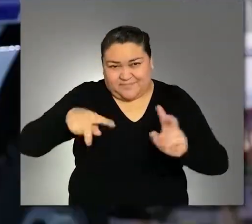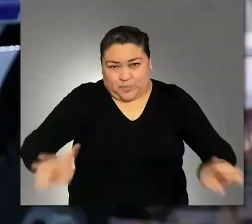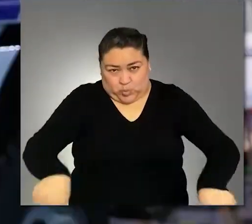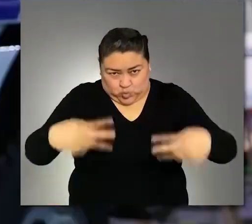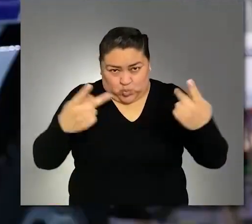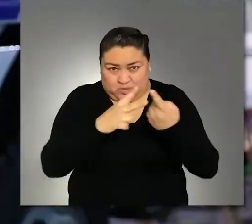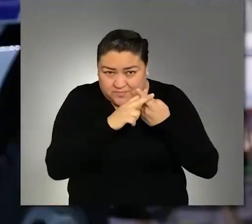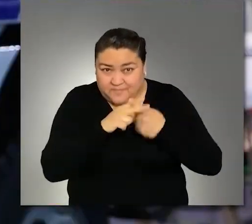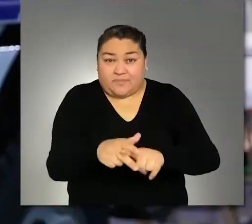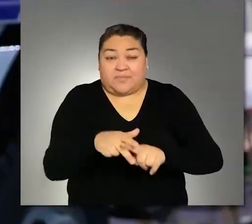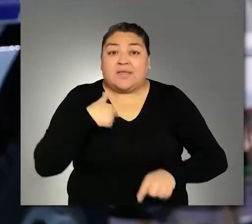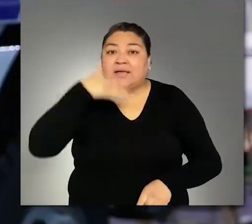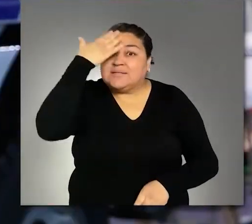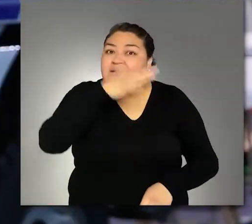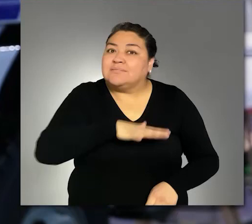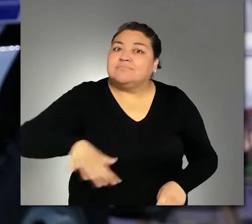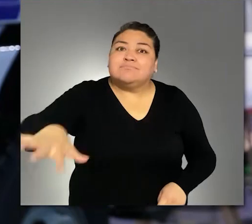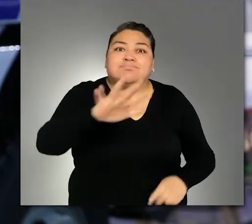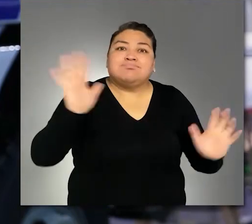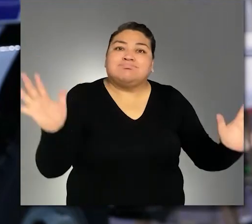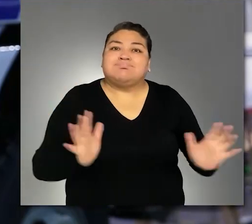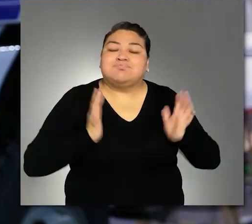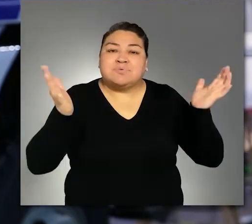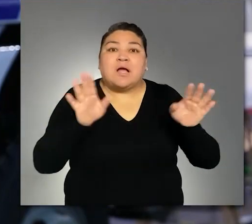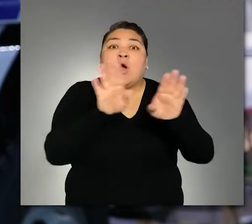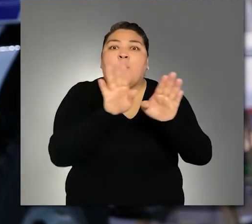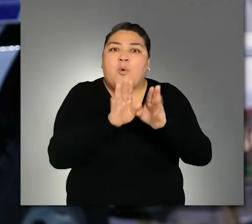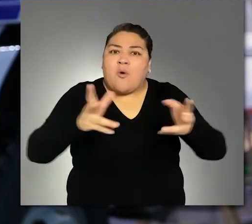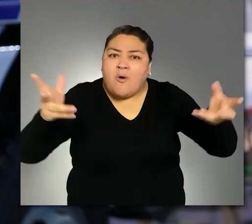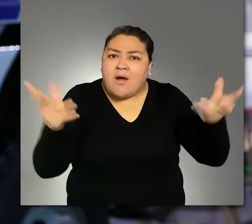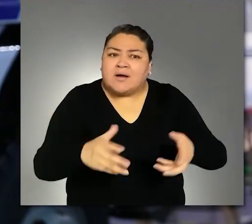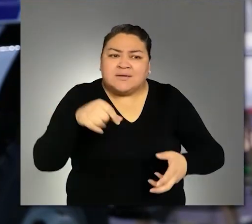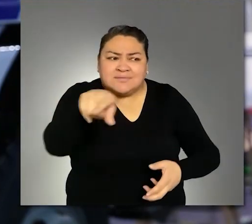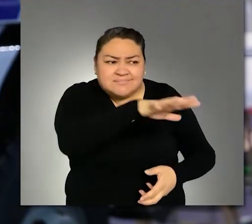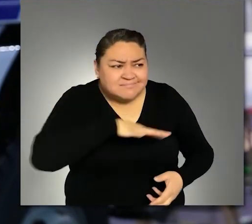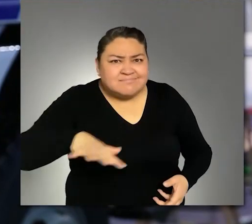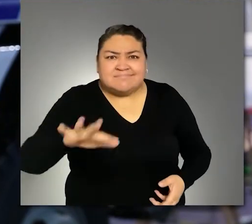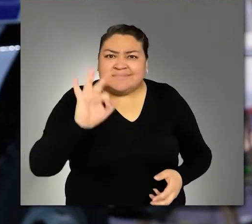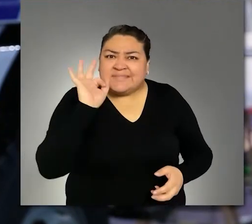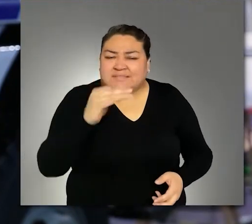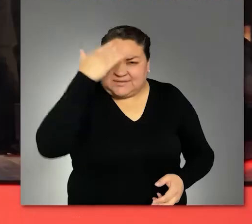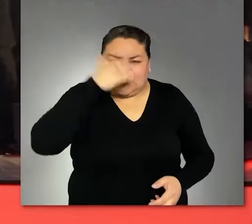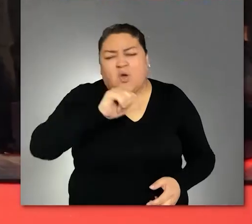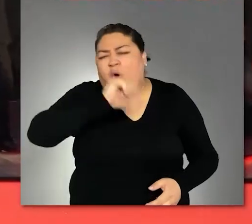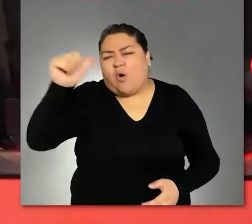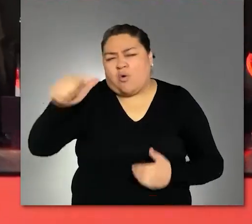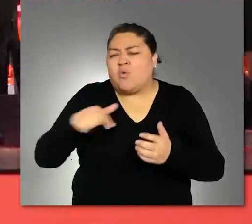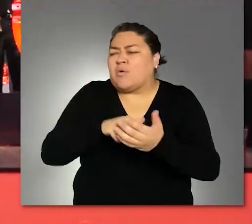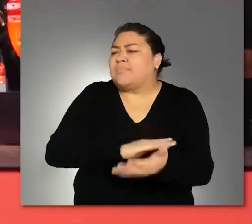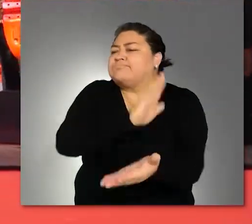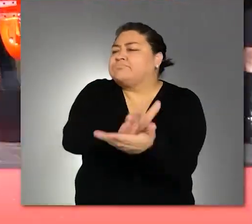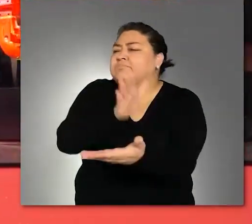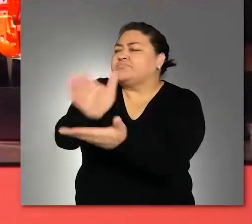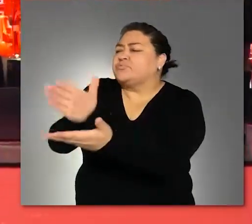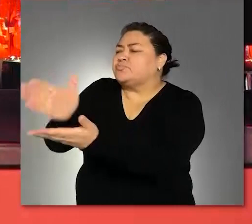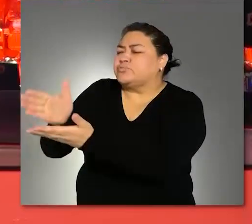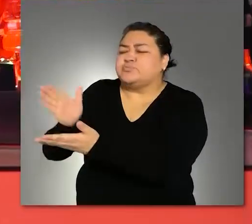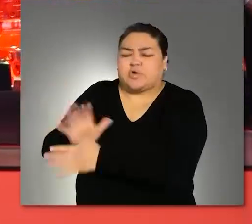México, estamos de verdad bien sorprendidos de cómo va toda la cosa del evento porque hemos ido a muchos